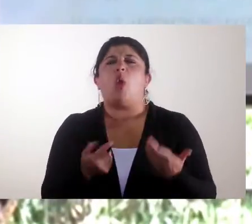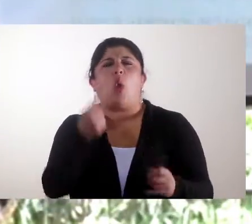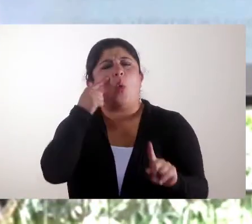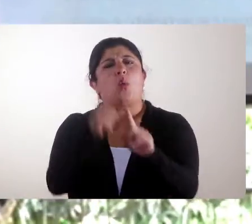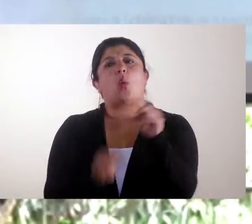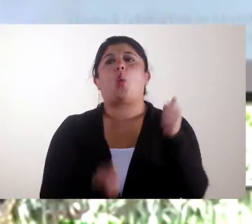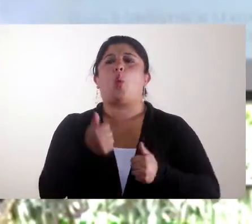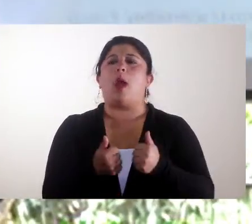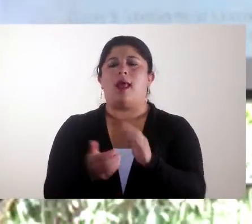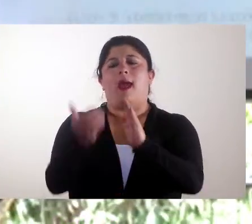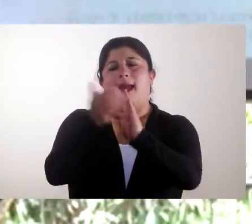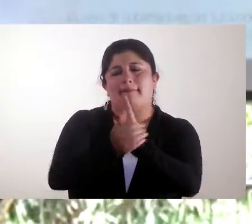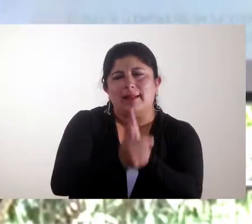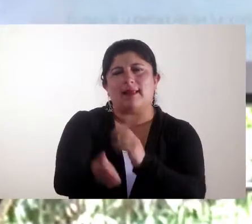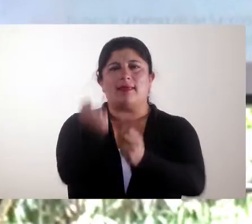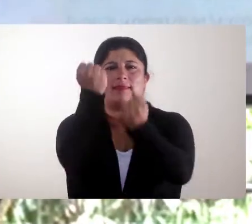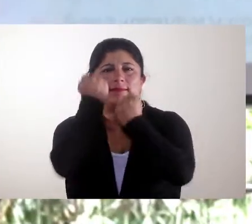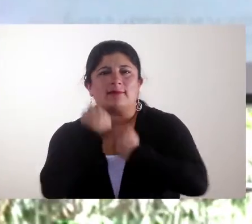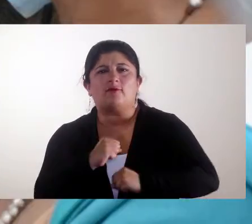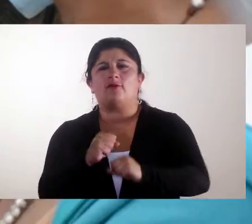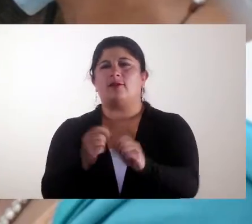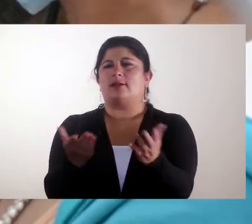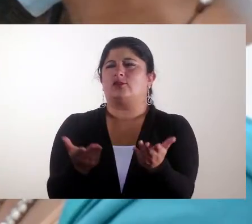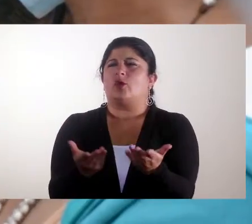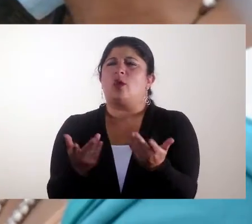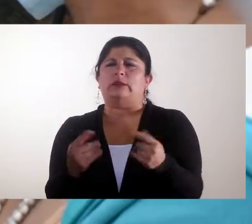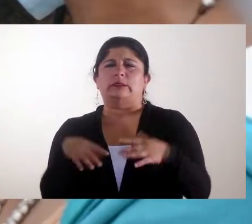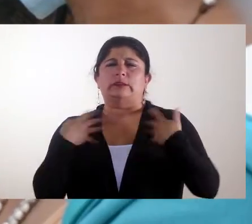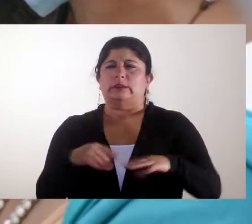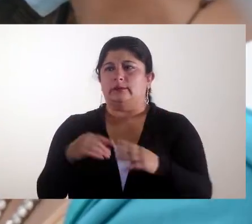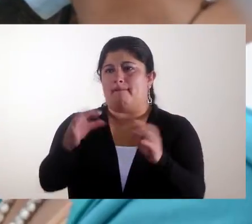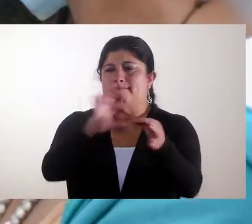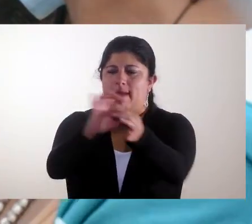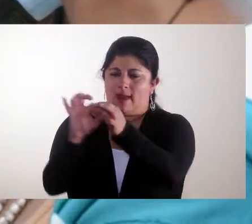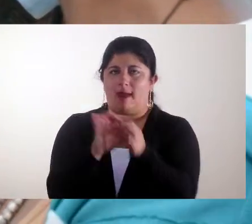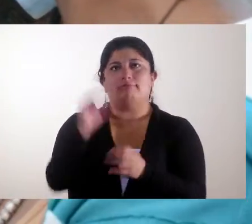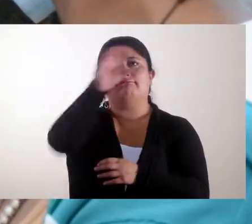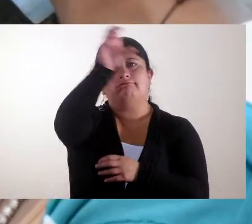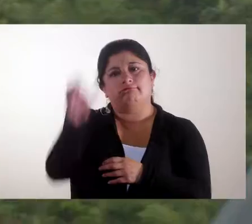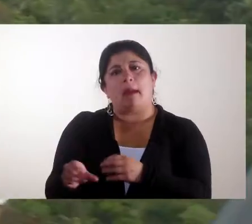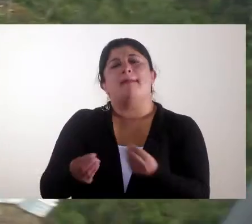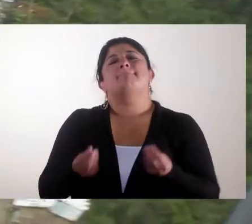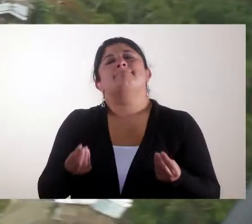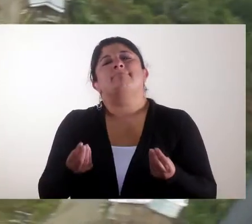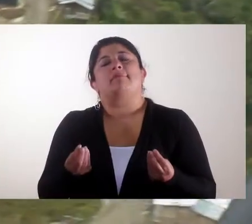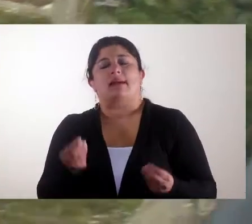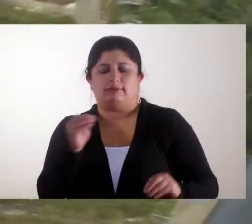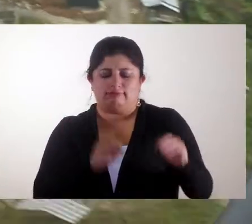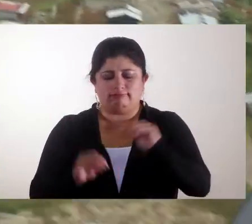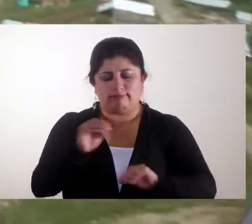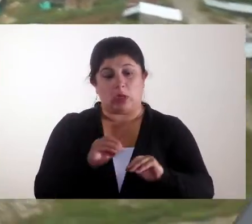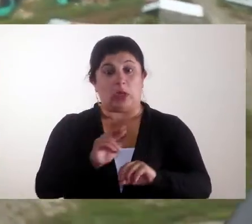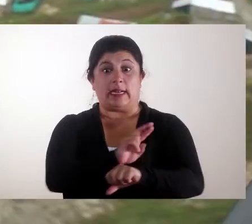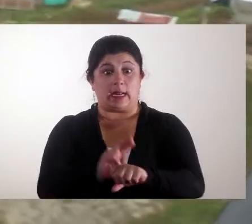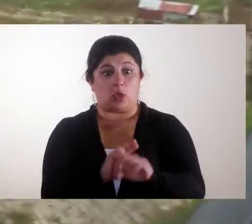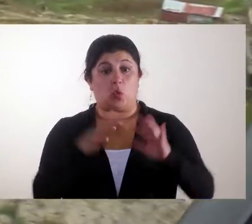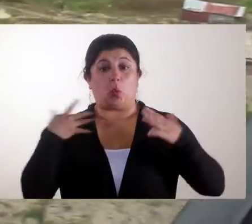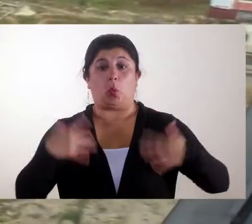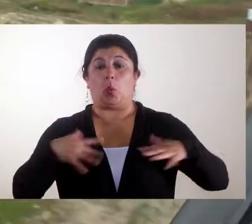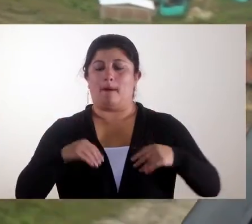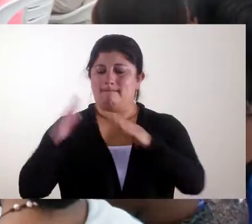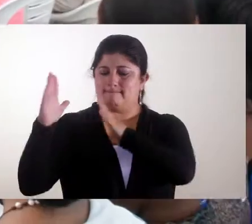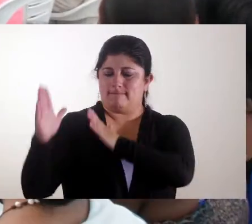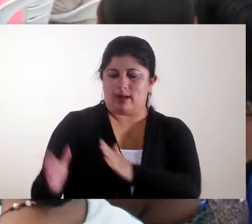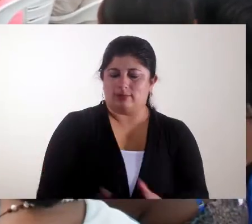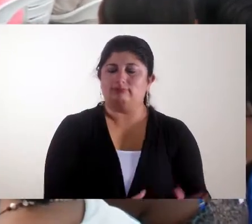de esta propuesta que pretende unir esfuerzos, talentos, capacidades, recursos y potencialidades del Pacífico colombiano para